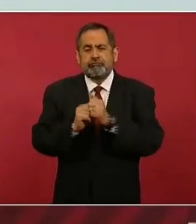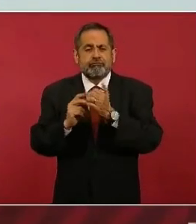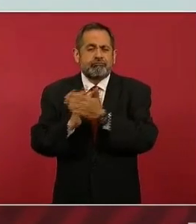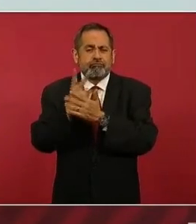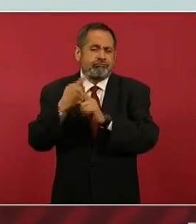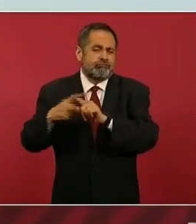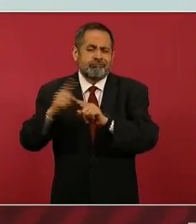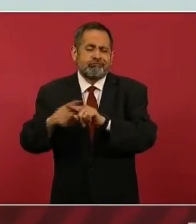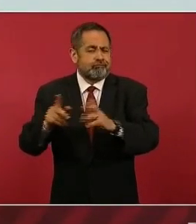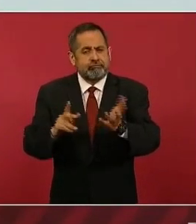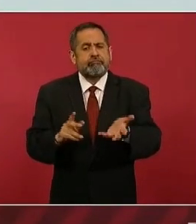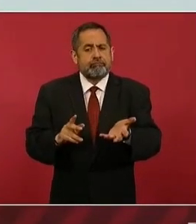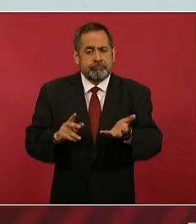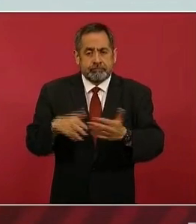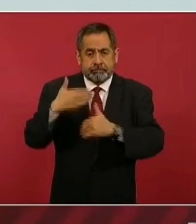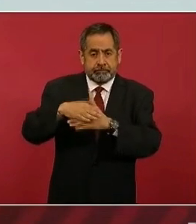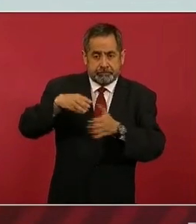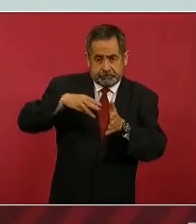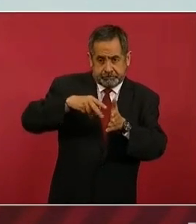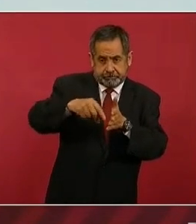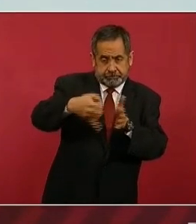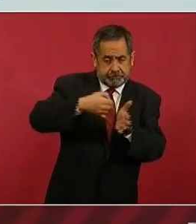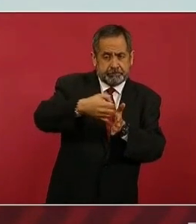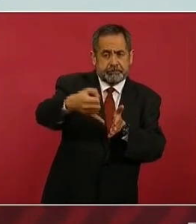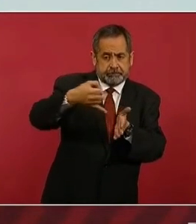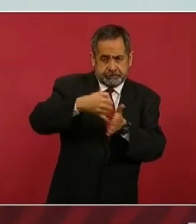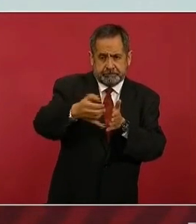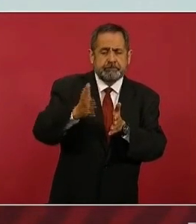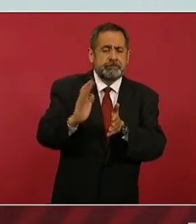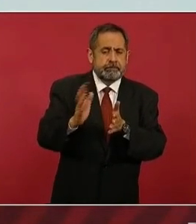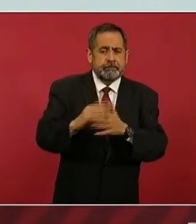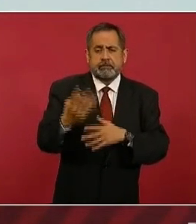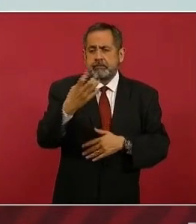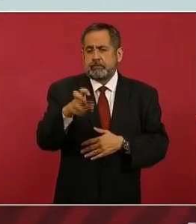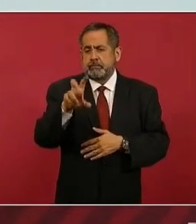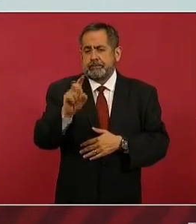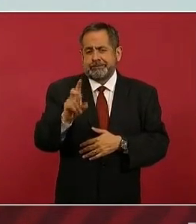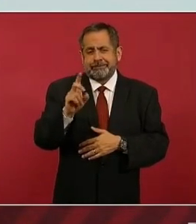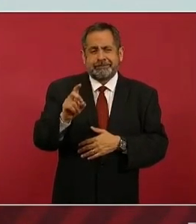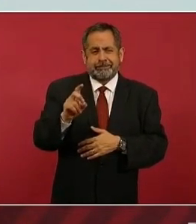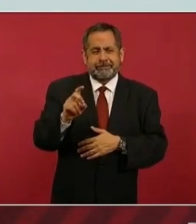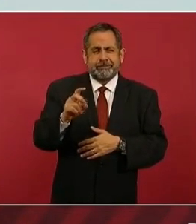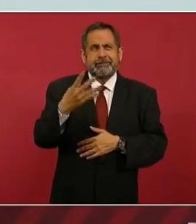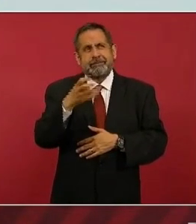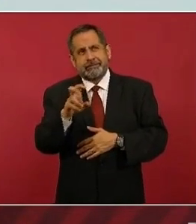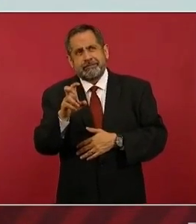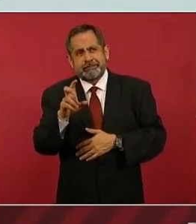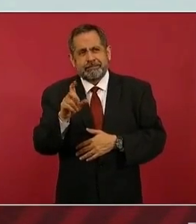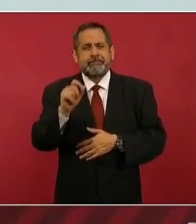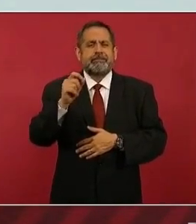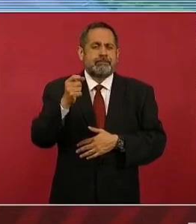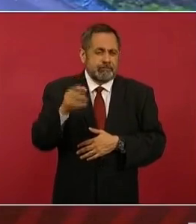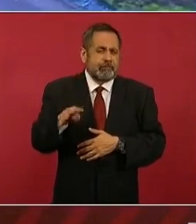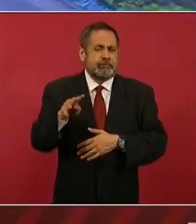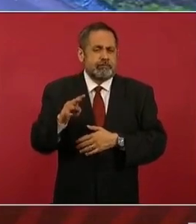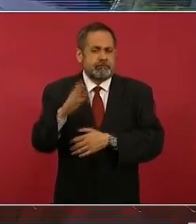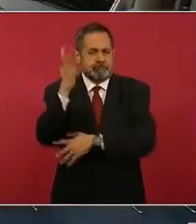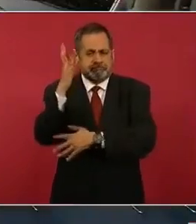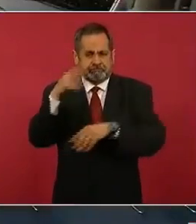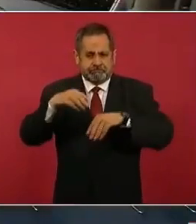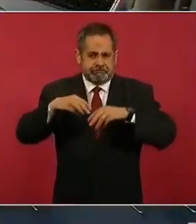arbustivas y se plantan, se plantaron ya más de 430, 429 árboles. Adelante.